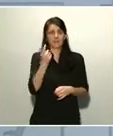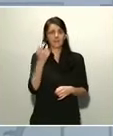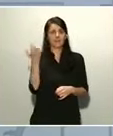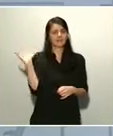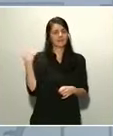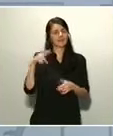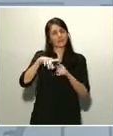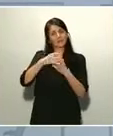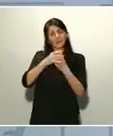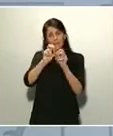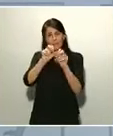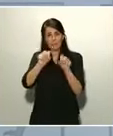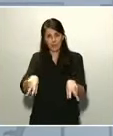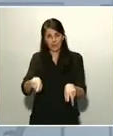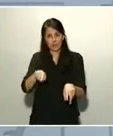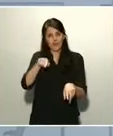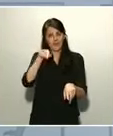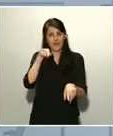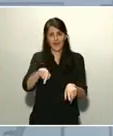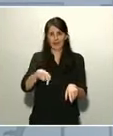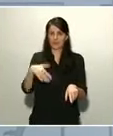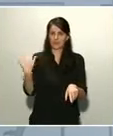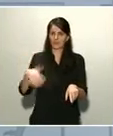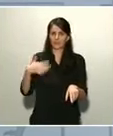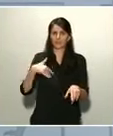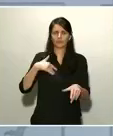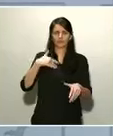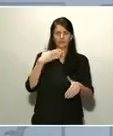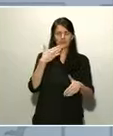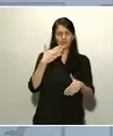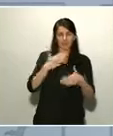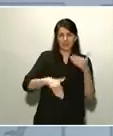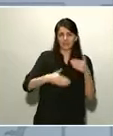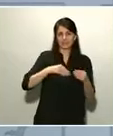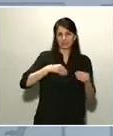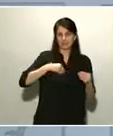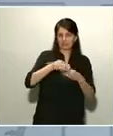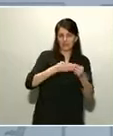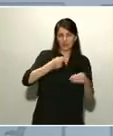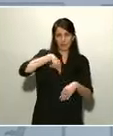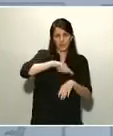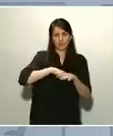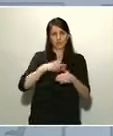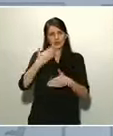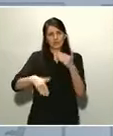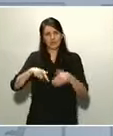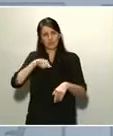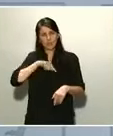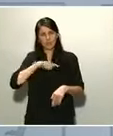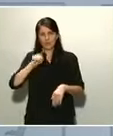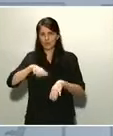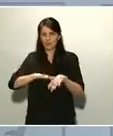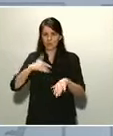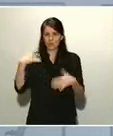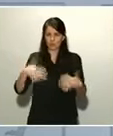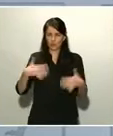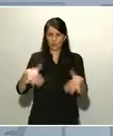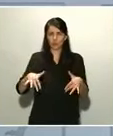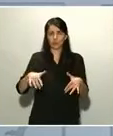todas nuestras capacidades materiales y morales. También nuestro temple como sociedad.